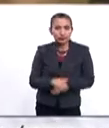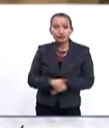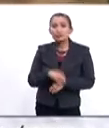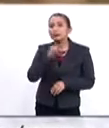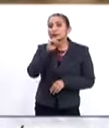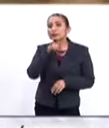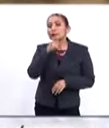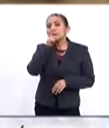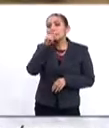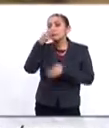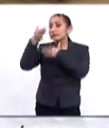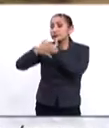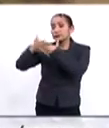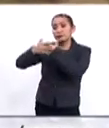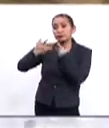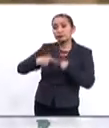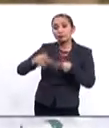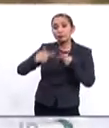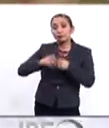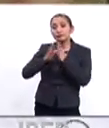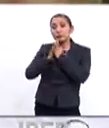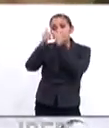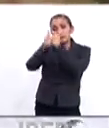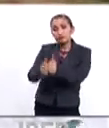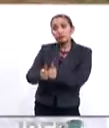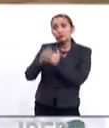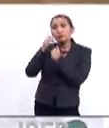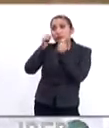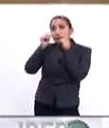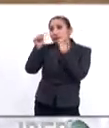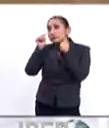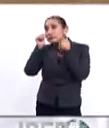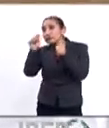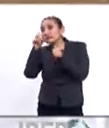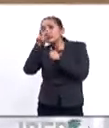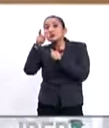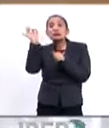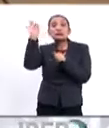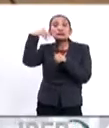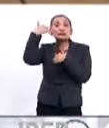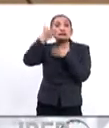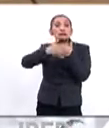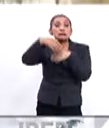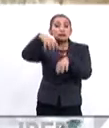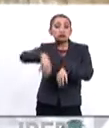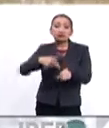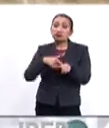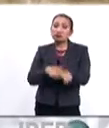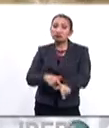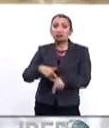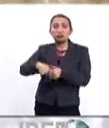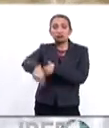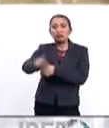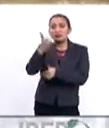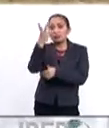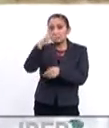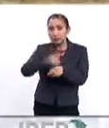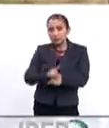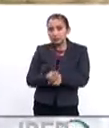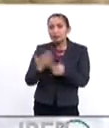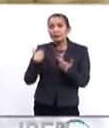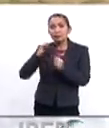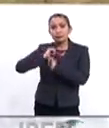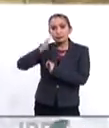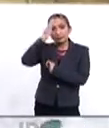Además, hizo un llamado a la población a permanecer en alerta, ya que se pronostica que las lluvias continúen durante los próximos tres días.